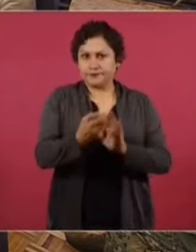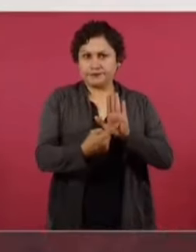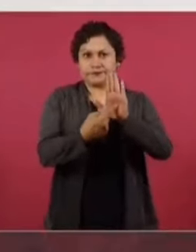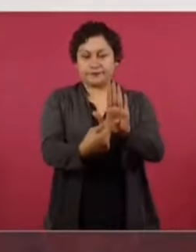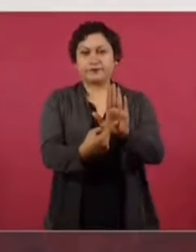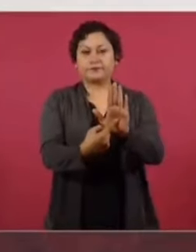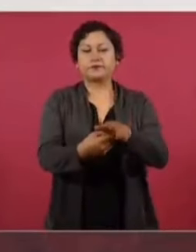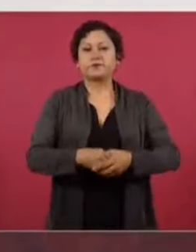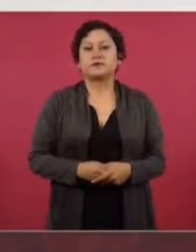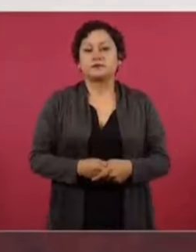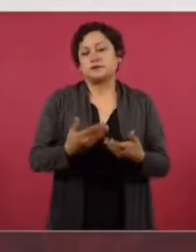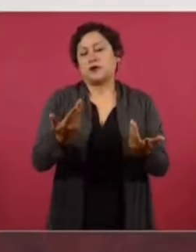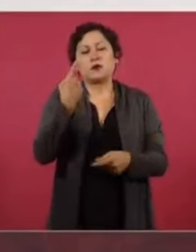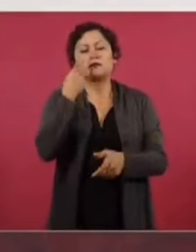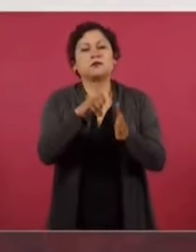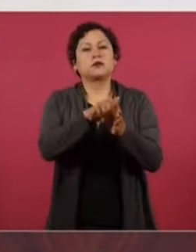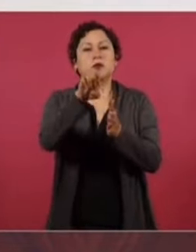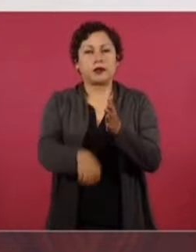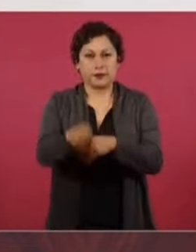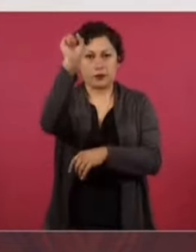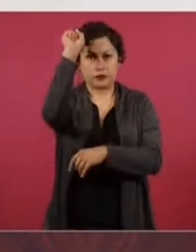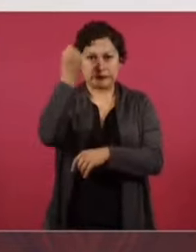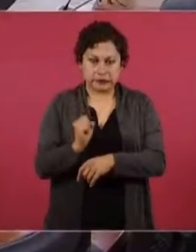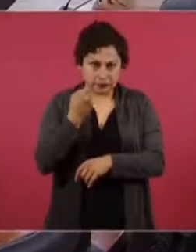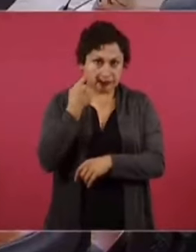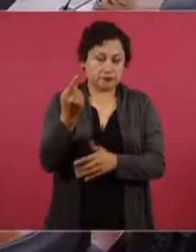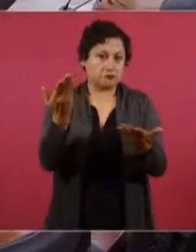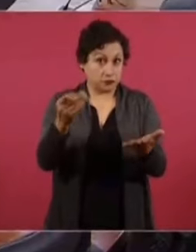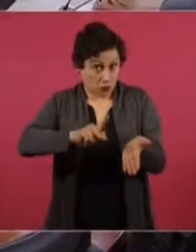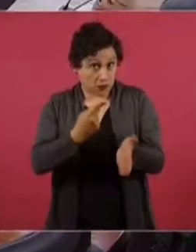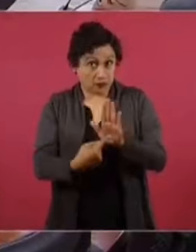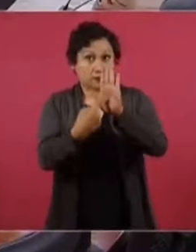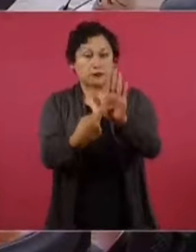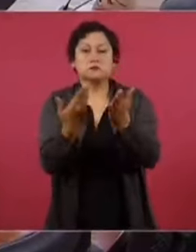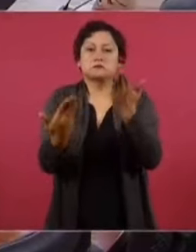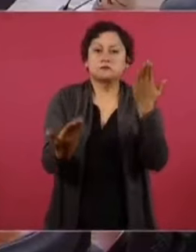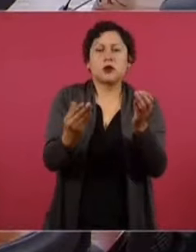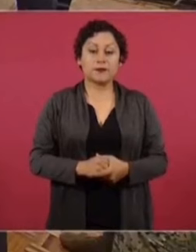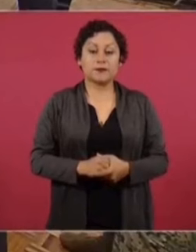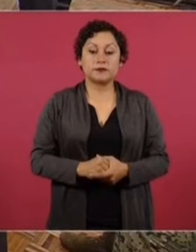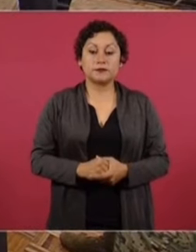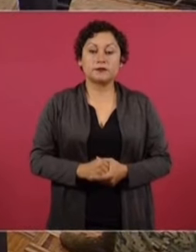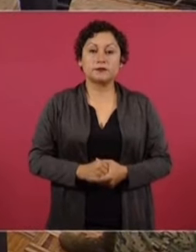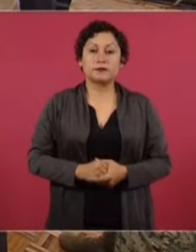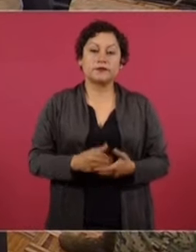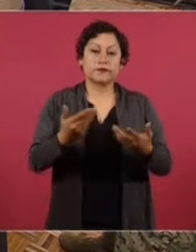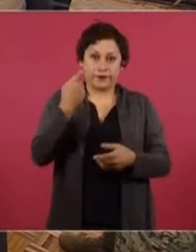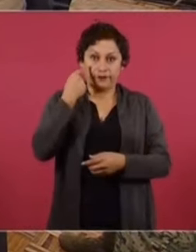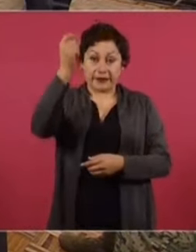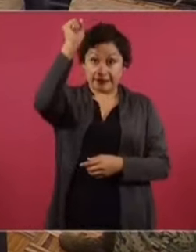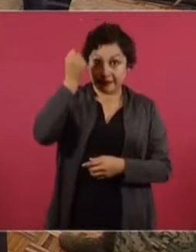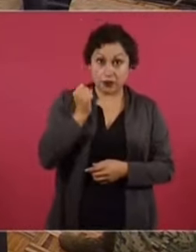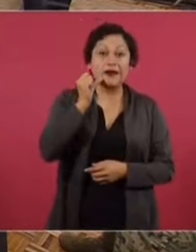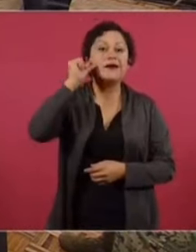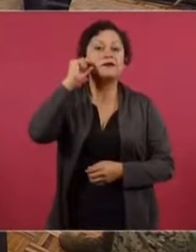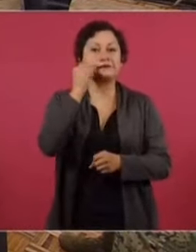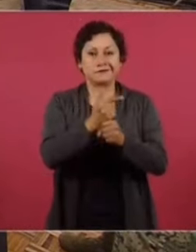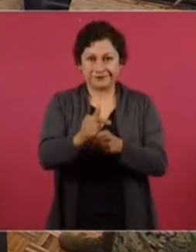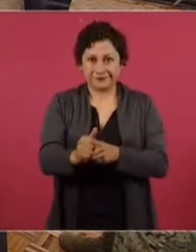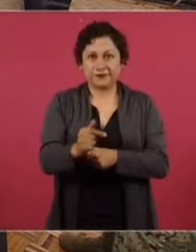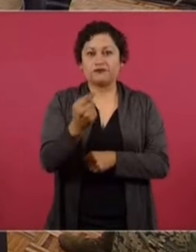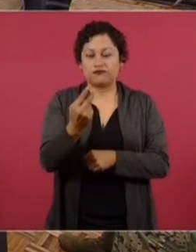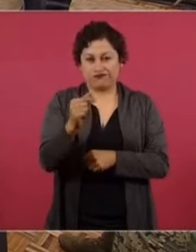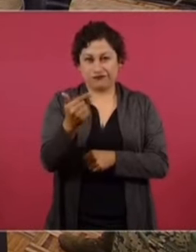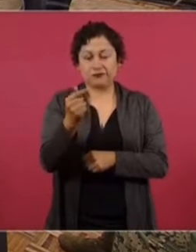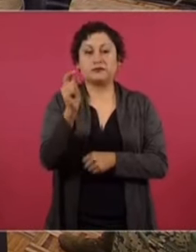si en Sinaloa, a ver, vamos a poner la tabla, o Durango. Sinaloa tiene dos ayer, esto